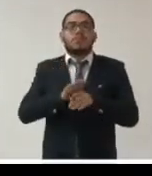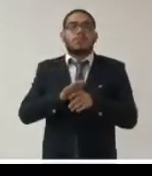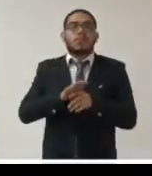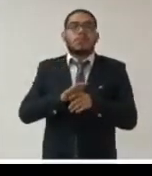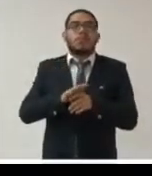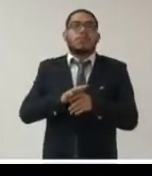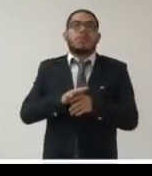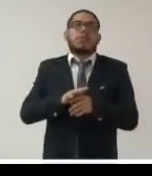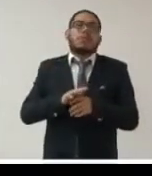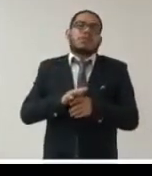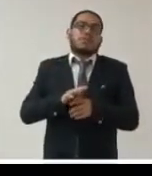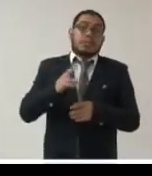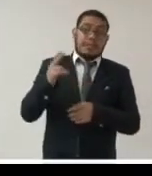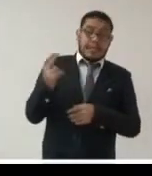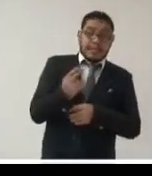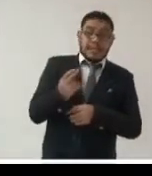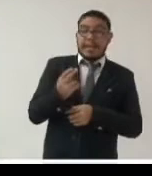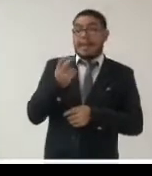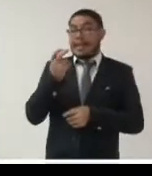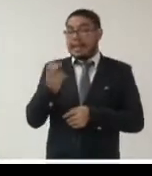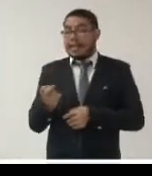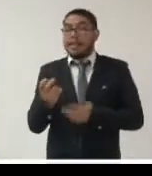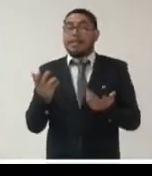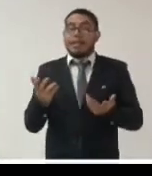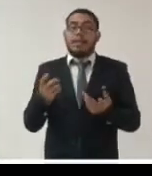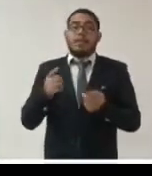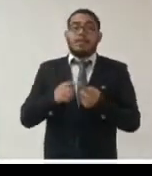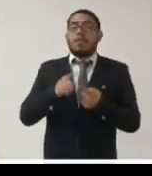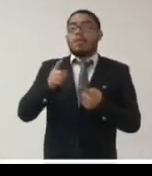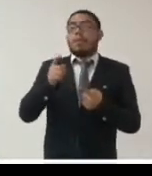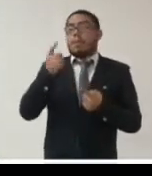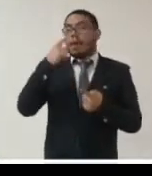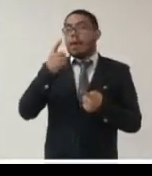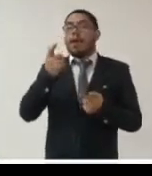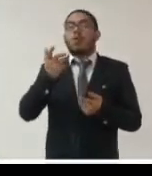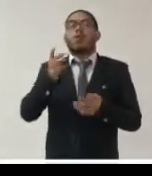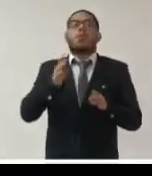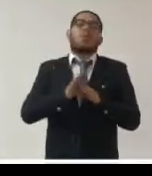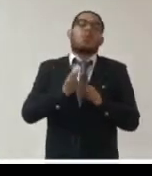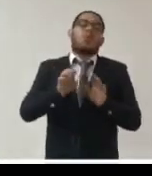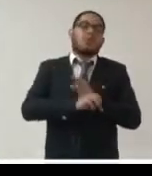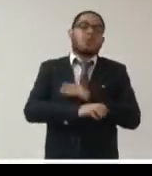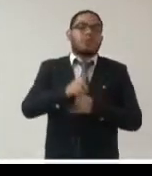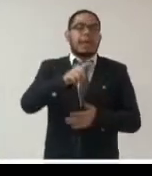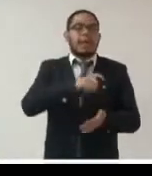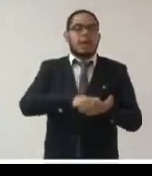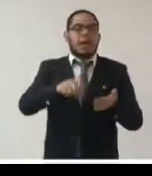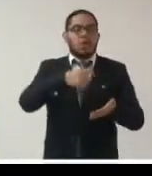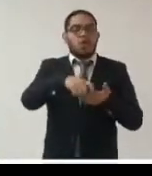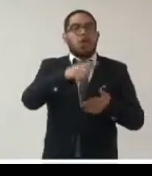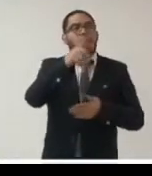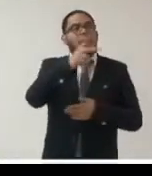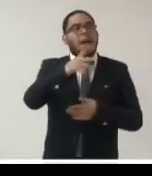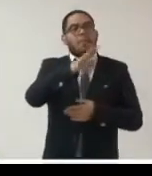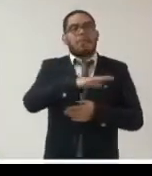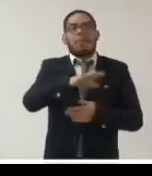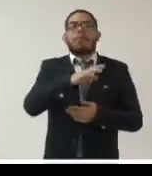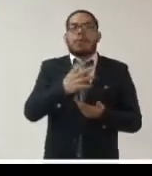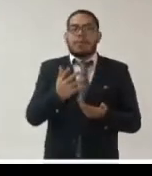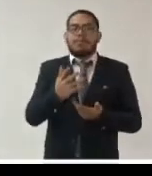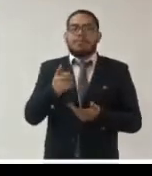transparencia y la rendición de cuentas sobre las compras públicas que se realicen en este contexto